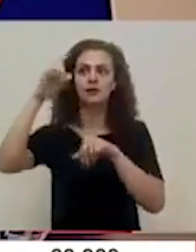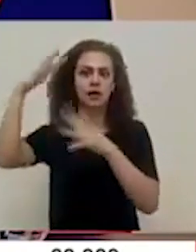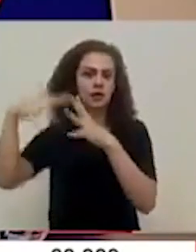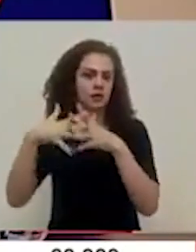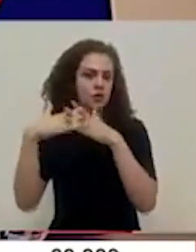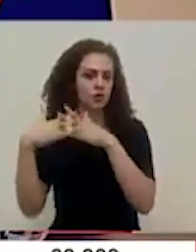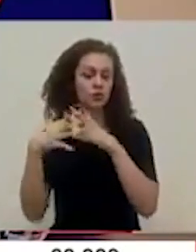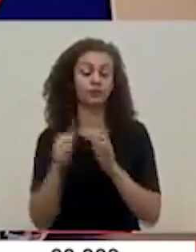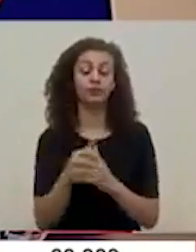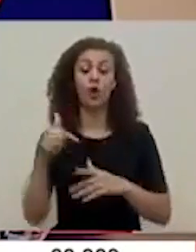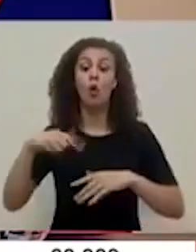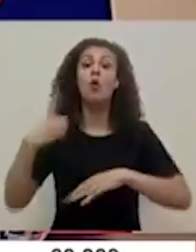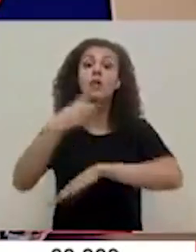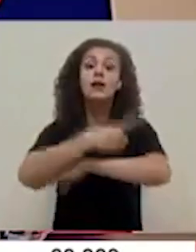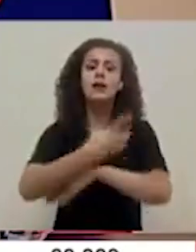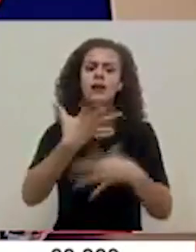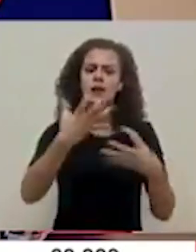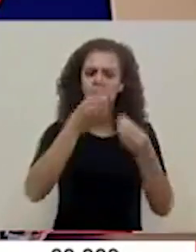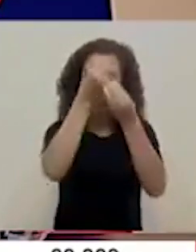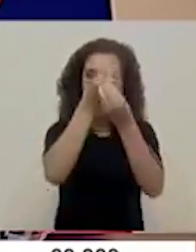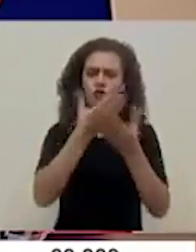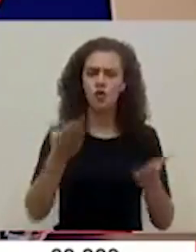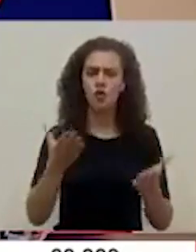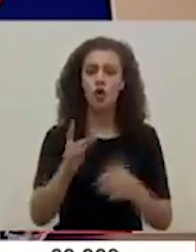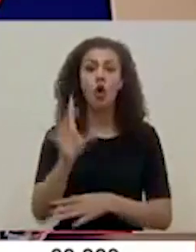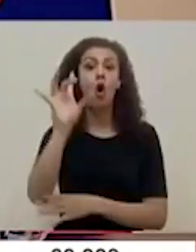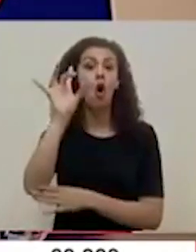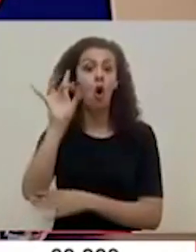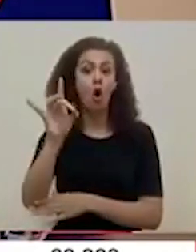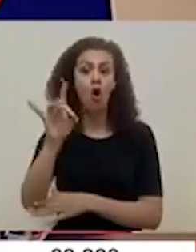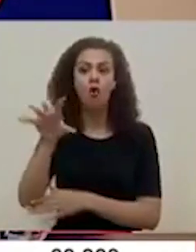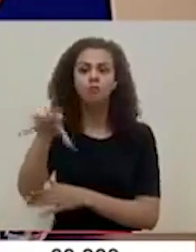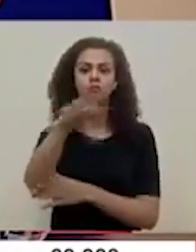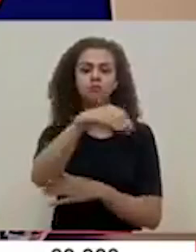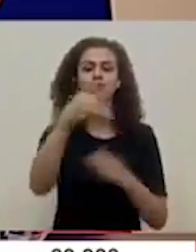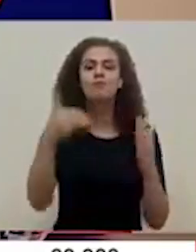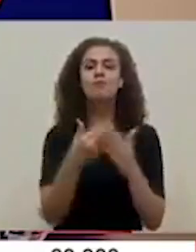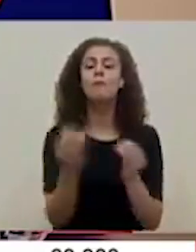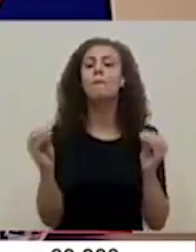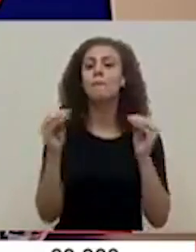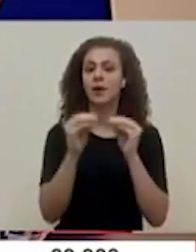El día de hoy queremos anunciar 8 estados más,